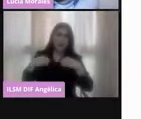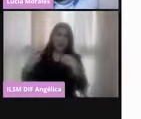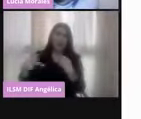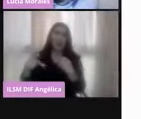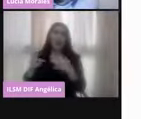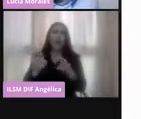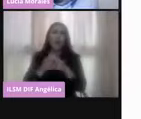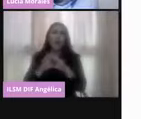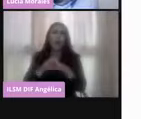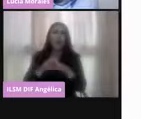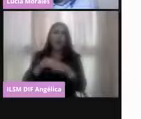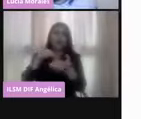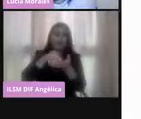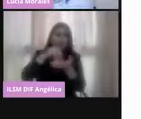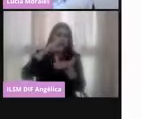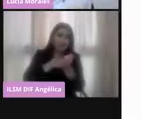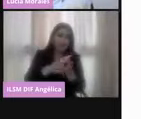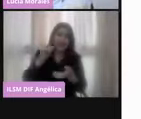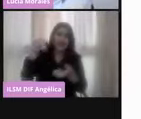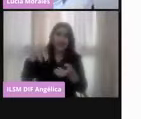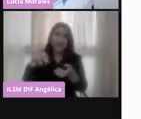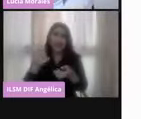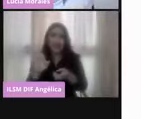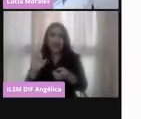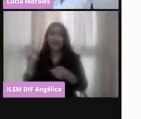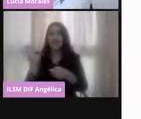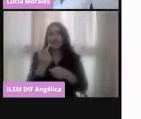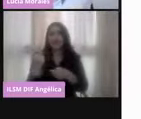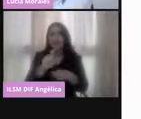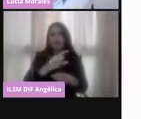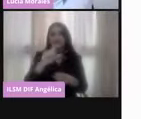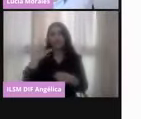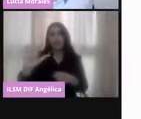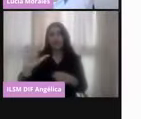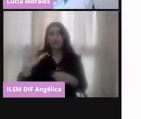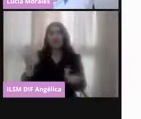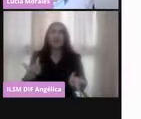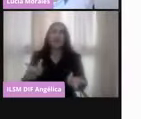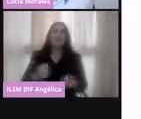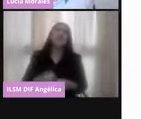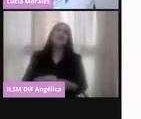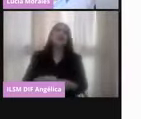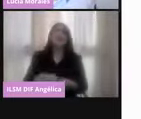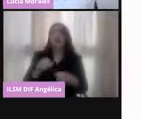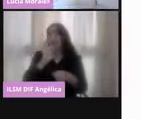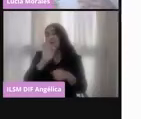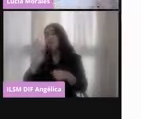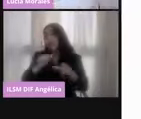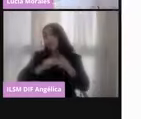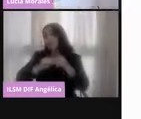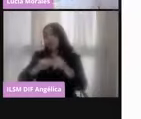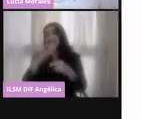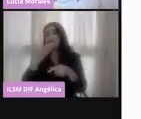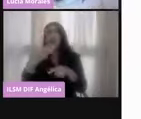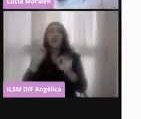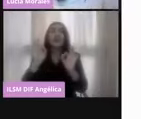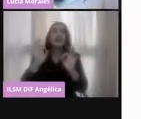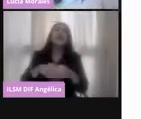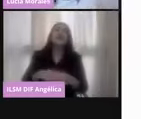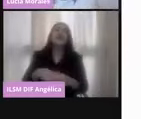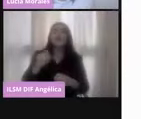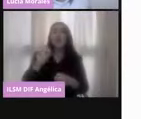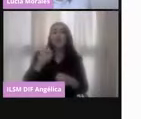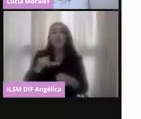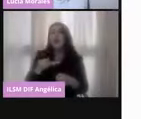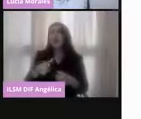federal de electores y contar con la credencial para votar, con la credencial para votar vigente, ¿no? Y también cuando he estado en